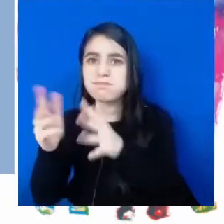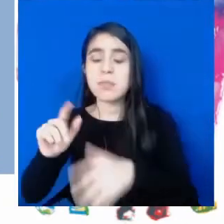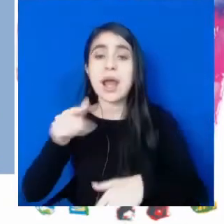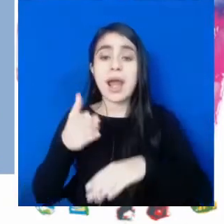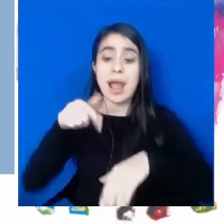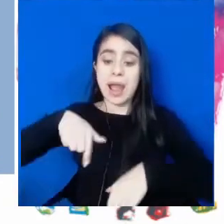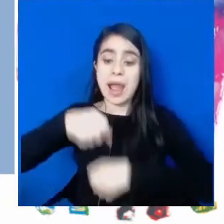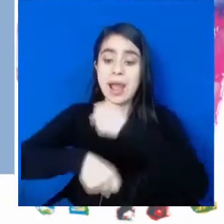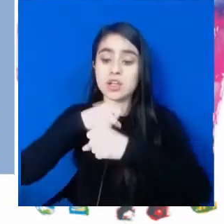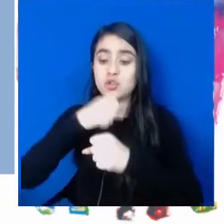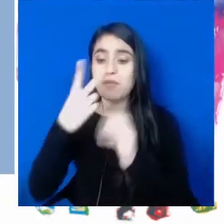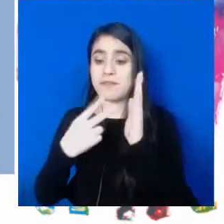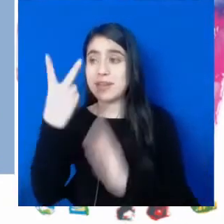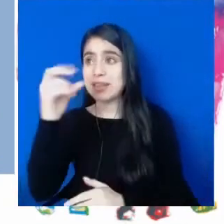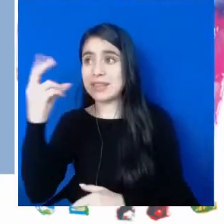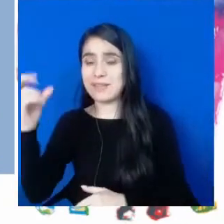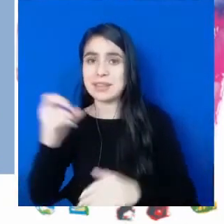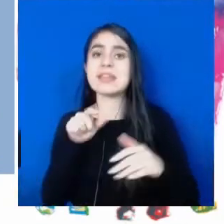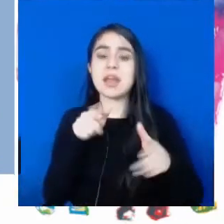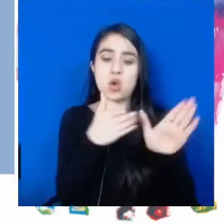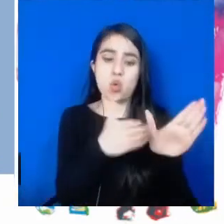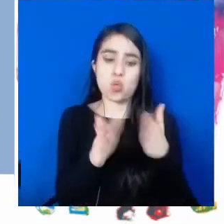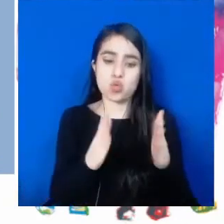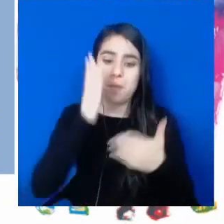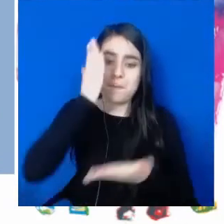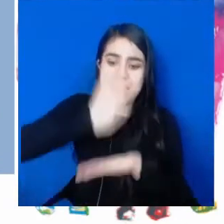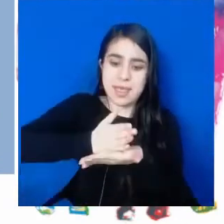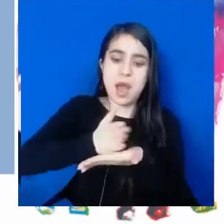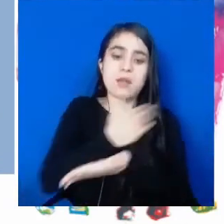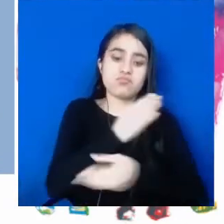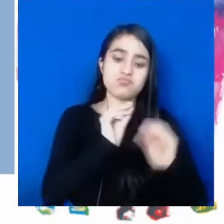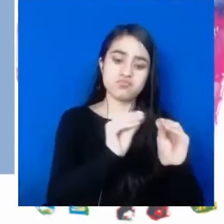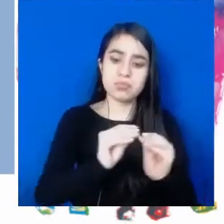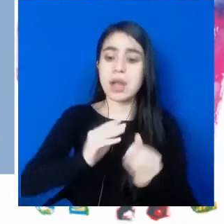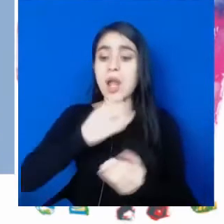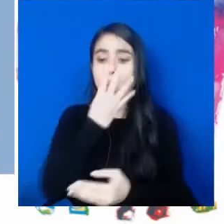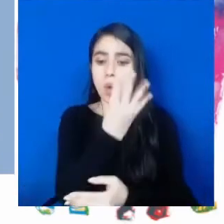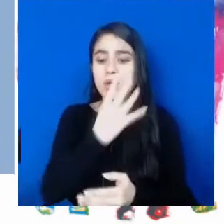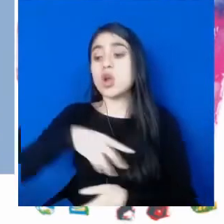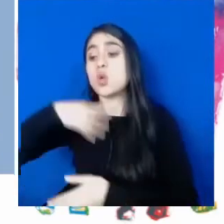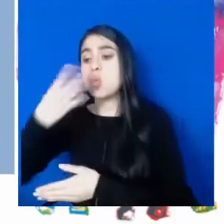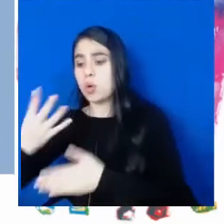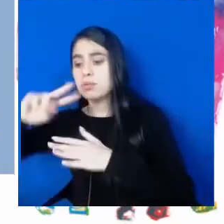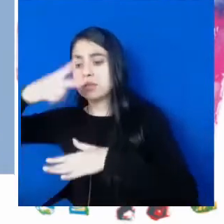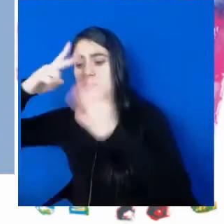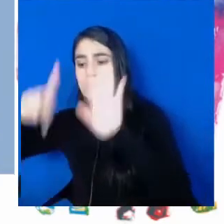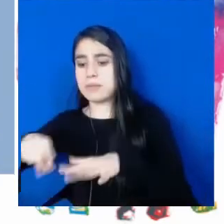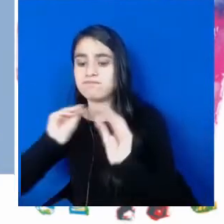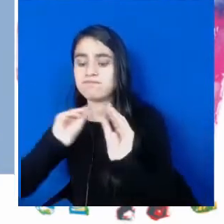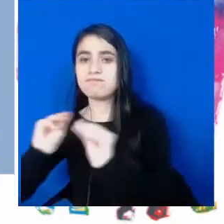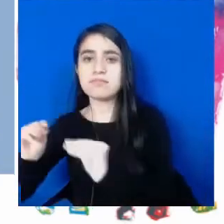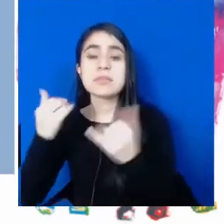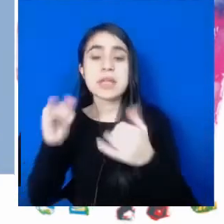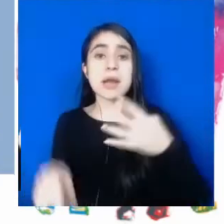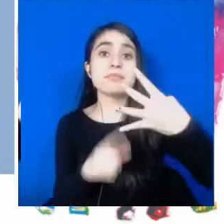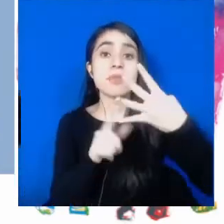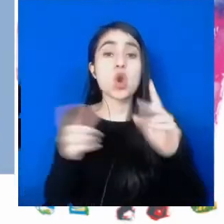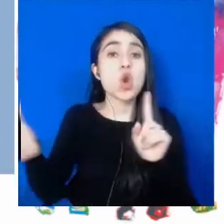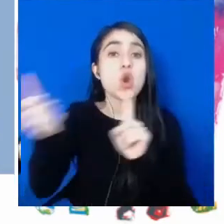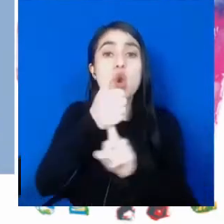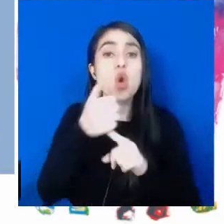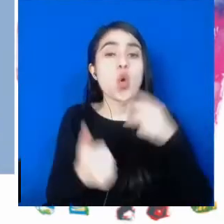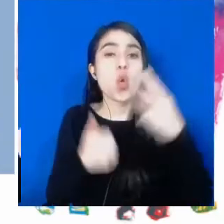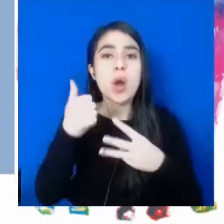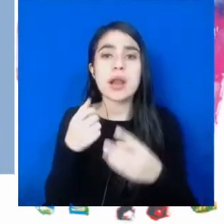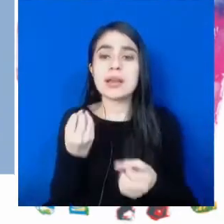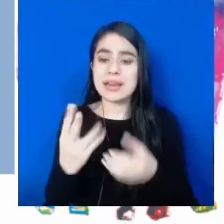dictaron en el primer semestre una corte y en el segundo semestre la segunda. En tercer lugar tuvimos un logro fantástico.